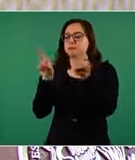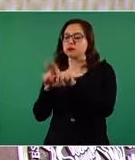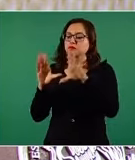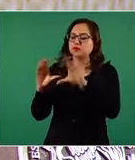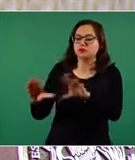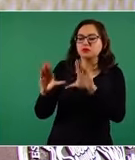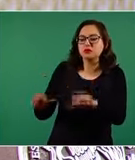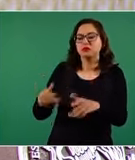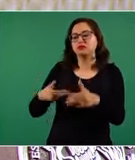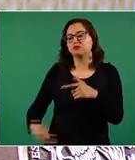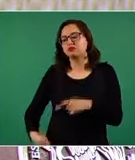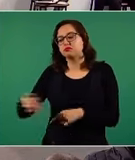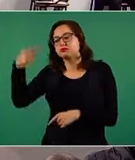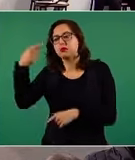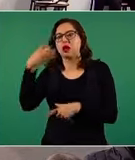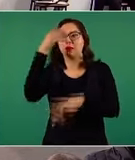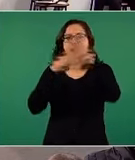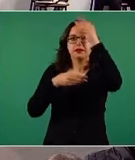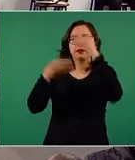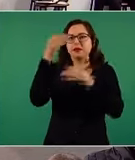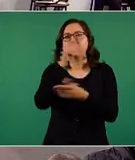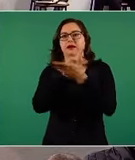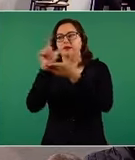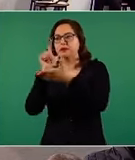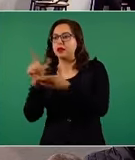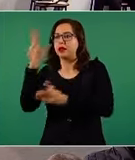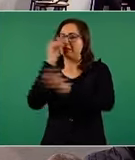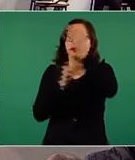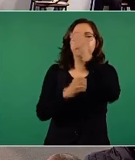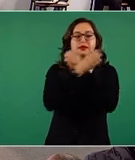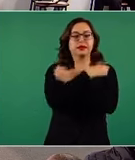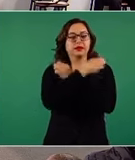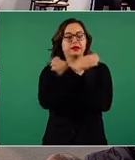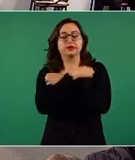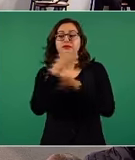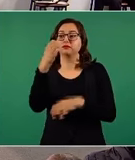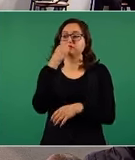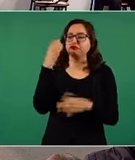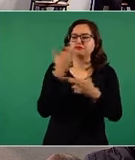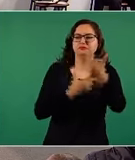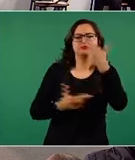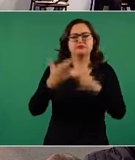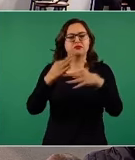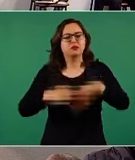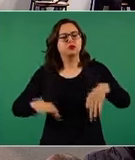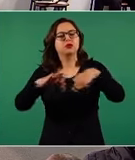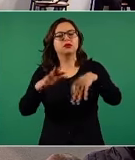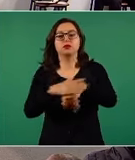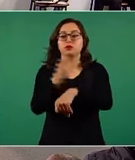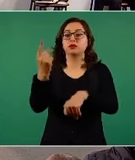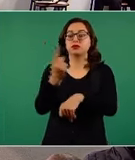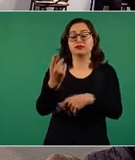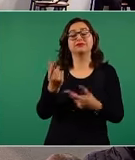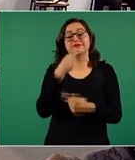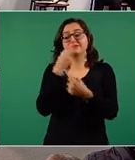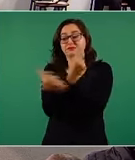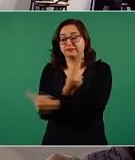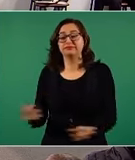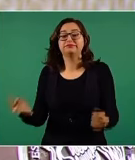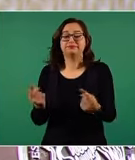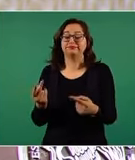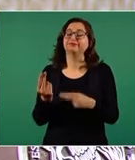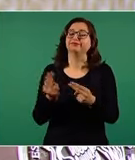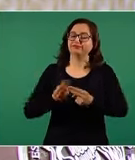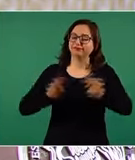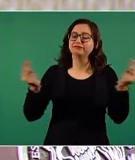escuelas? Precisamente porque nuestros niños necesitan tener un espacio amigable y propicio para sociabilizar, porque